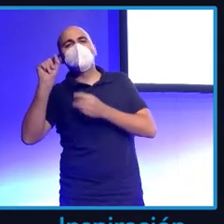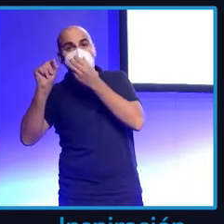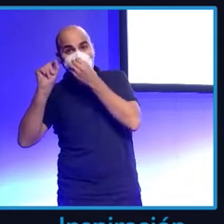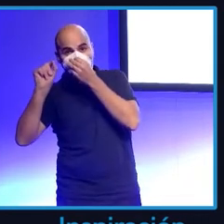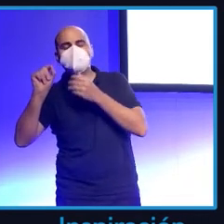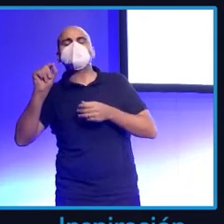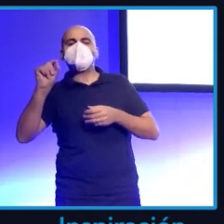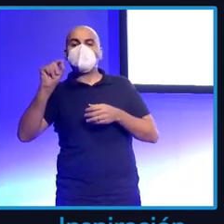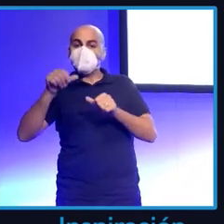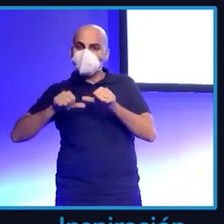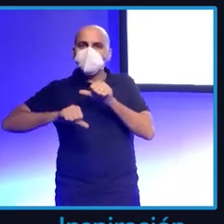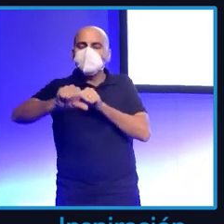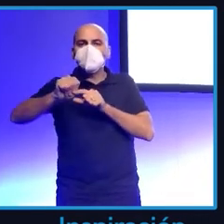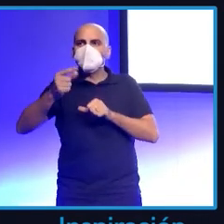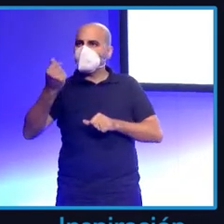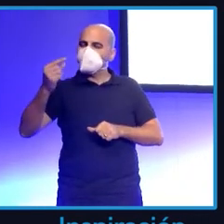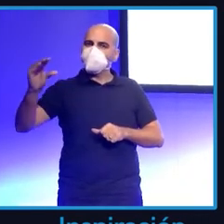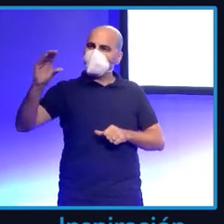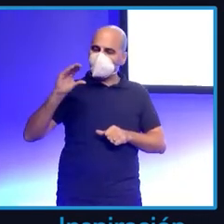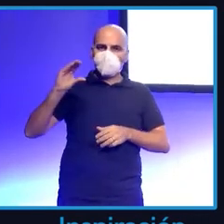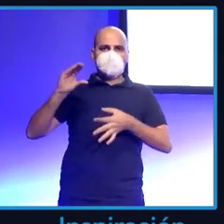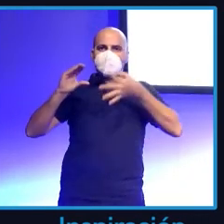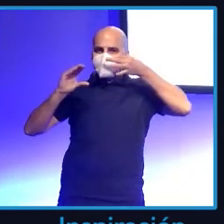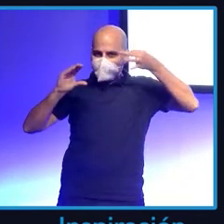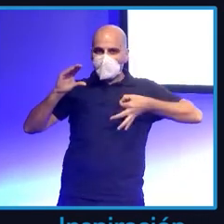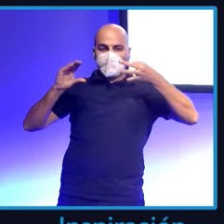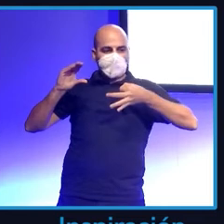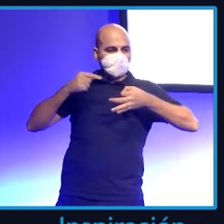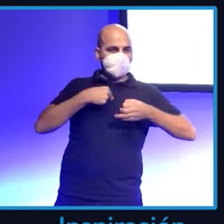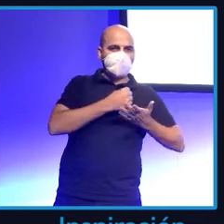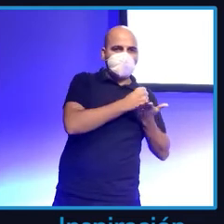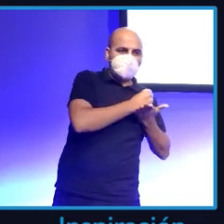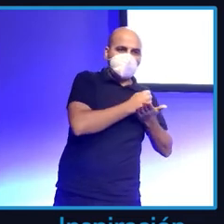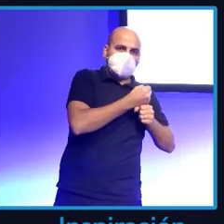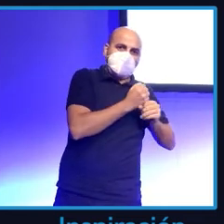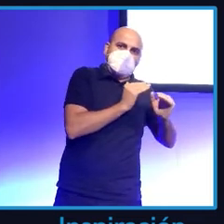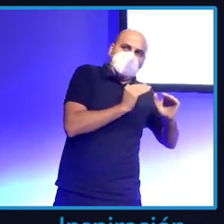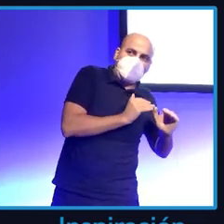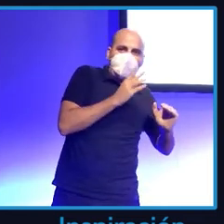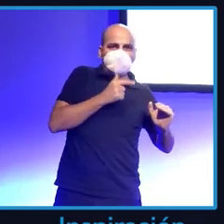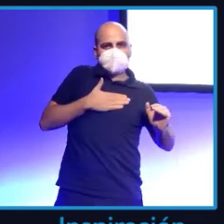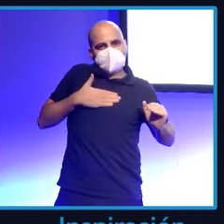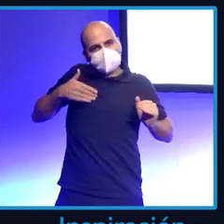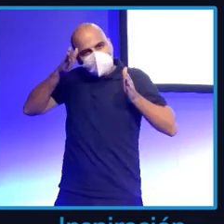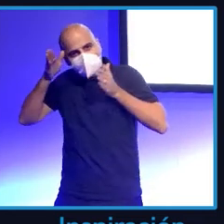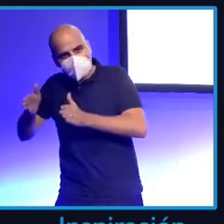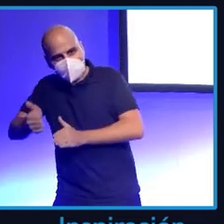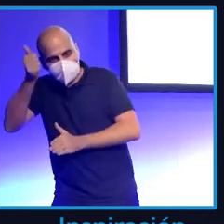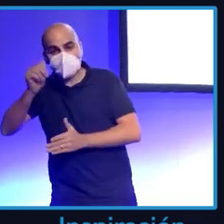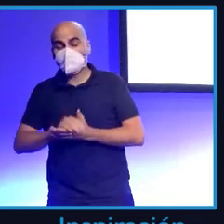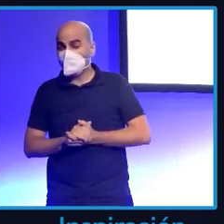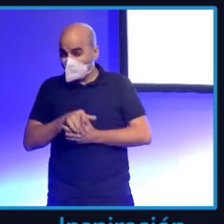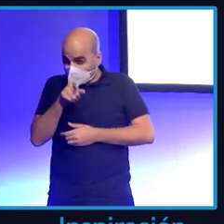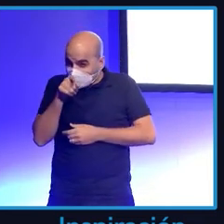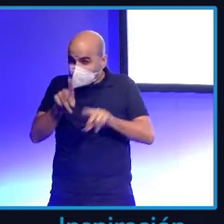permitió disminuir horas en la farmacia para poder dedicarme a esto. De esto se habla muy poco, pero esto del influencerismo y de